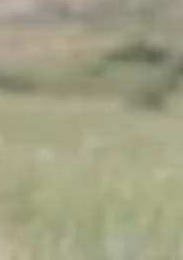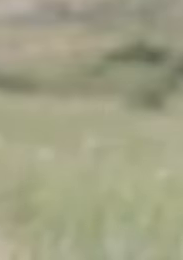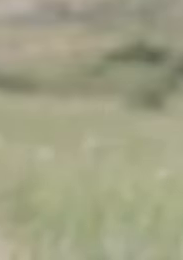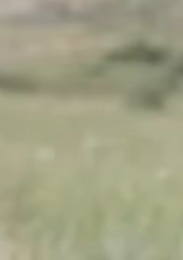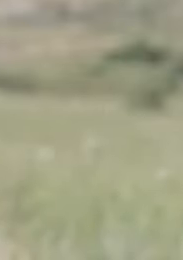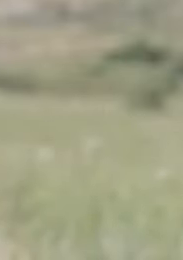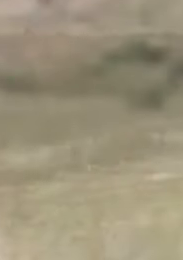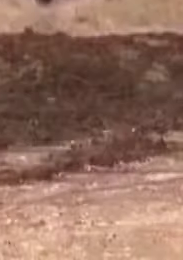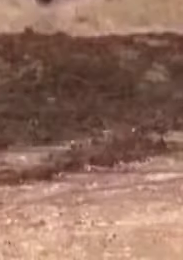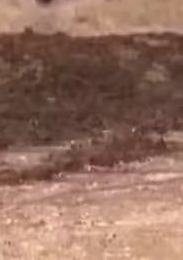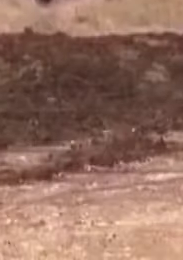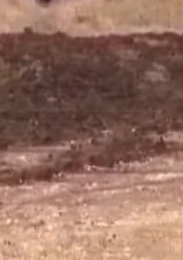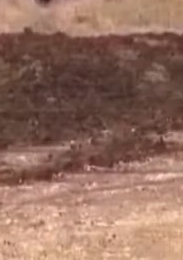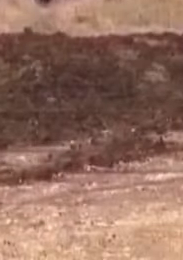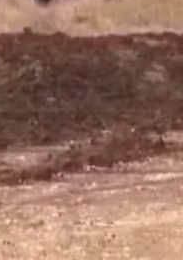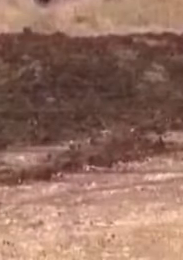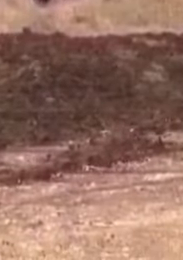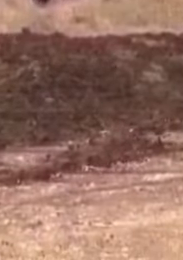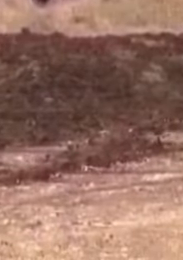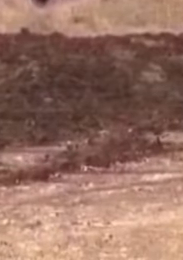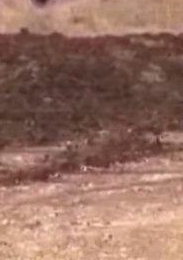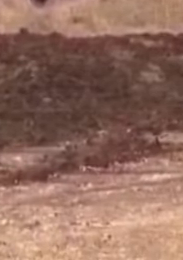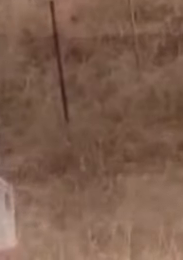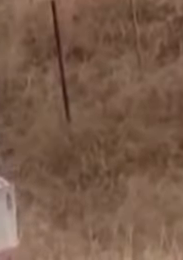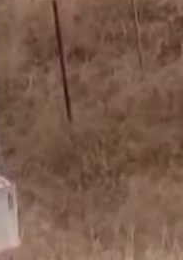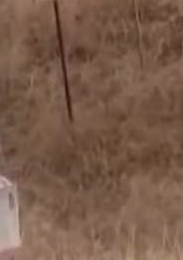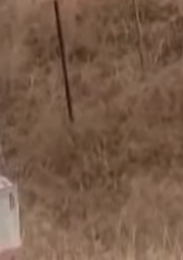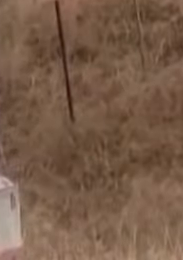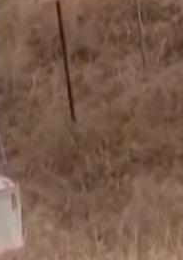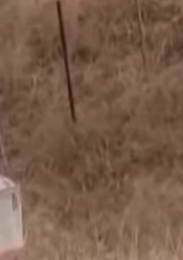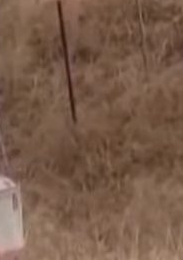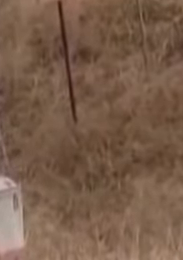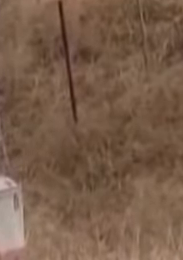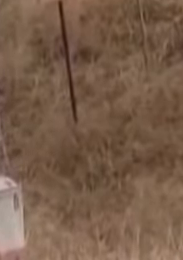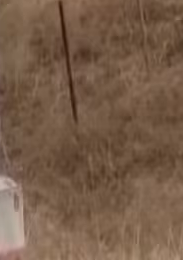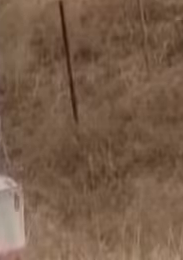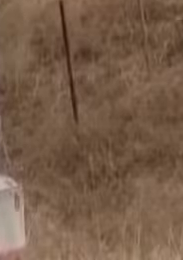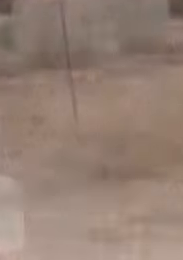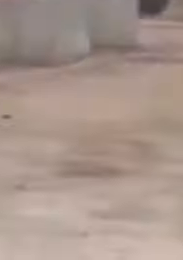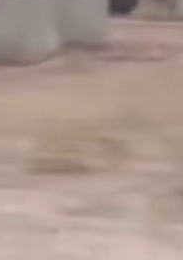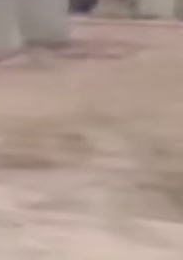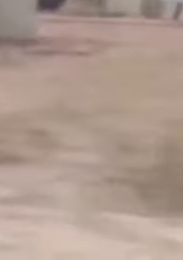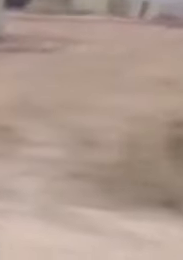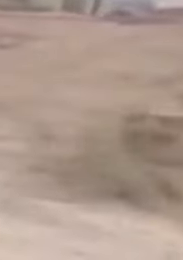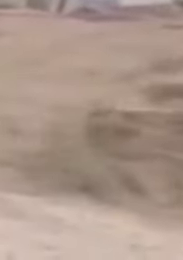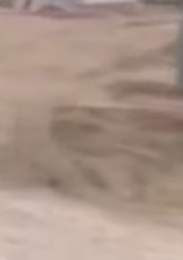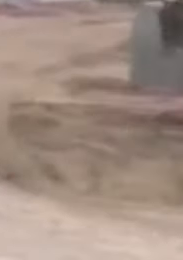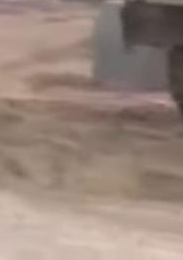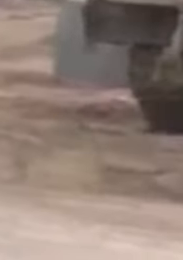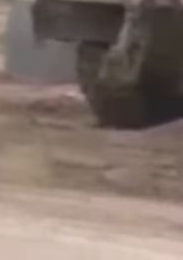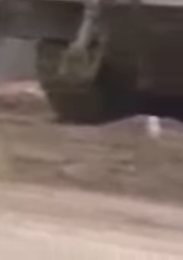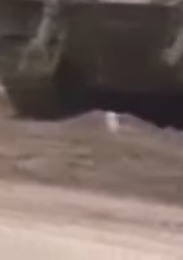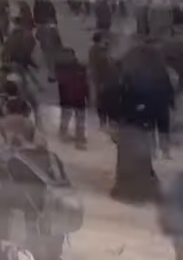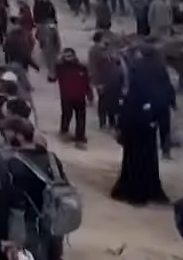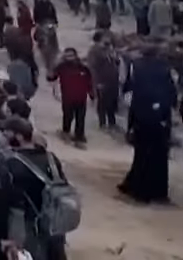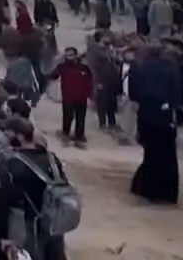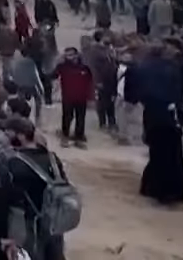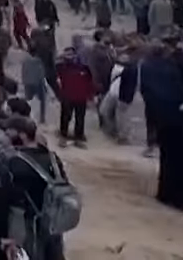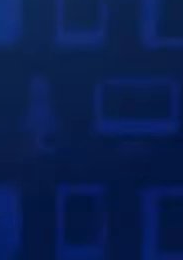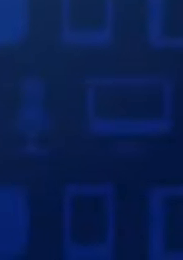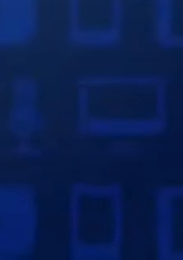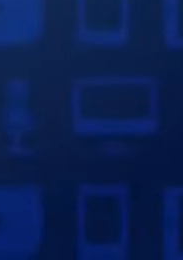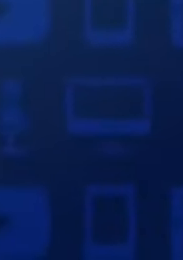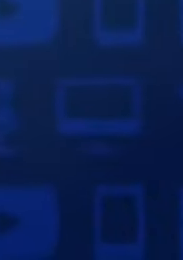el ejército israelí retiró todas sus tropas del sur de la franja de Gaza con el objetivo de prepararse para futuras operaciones